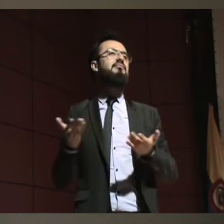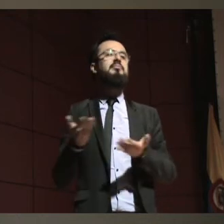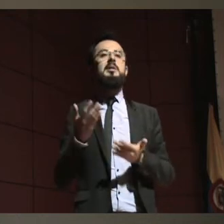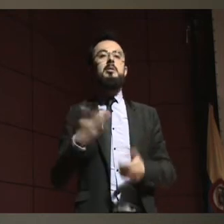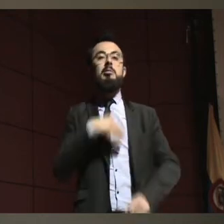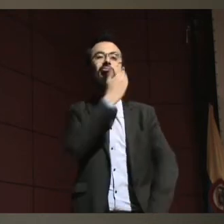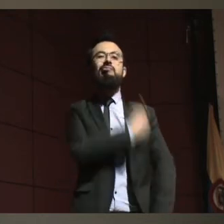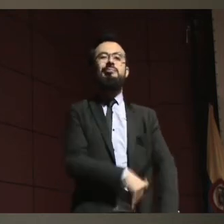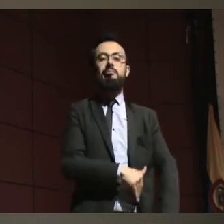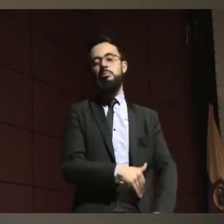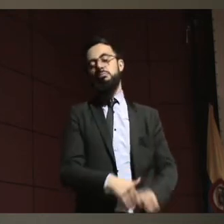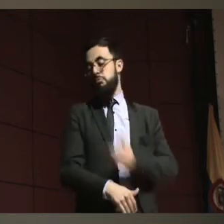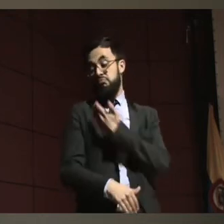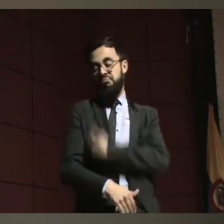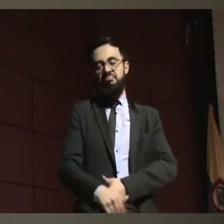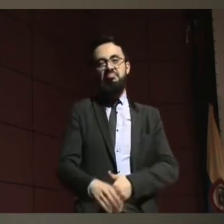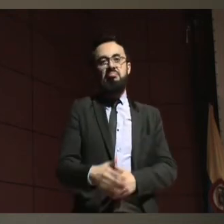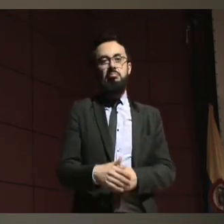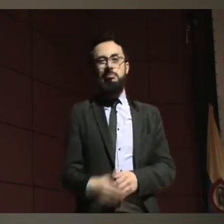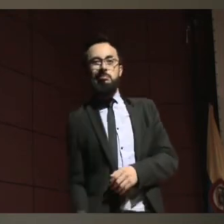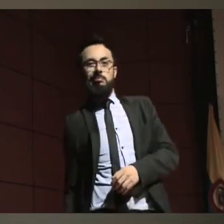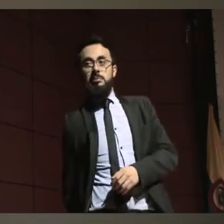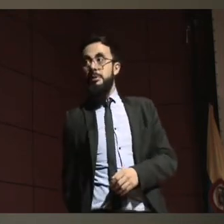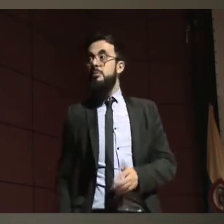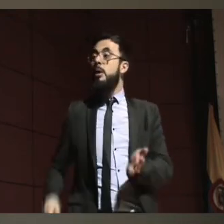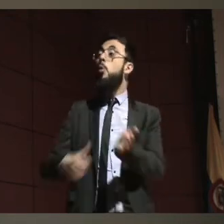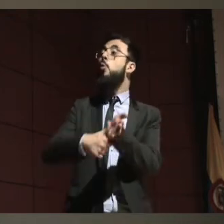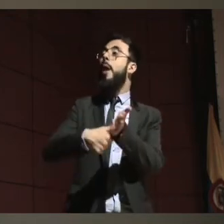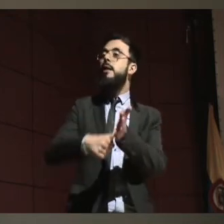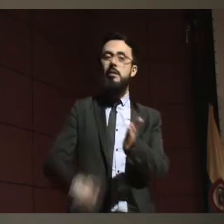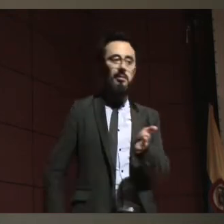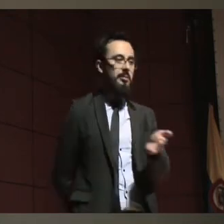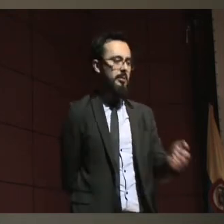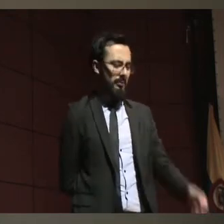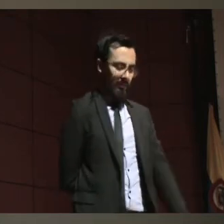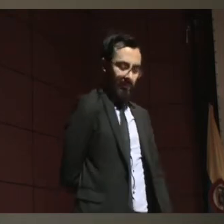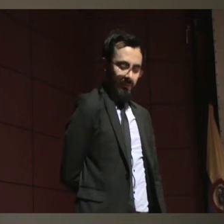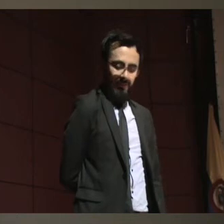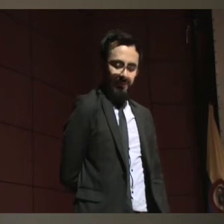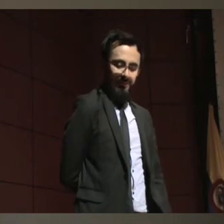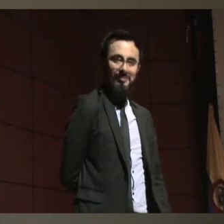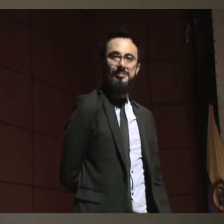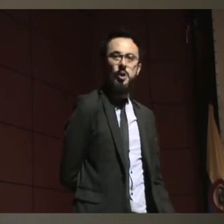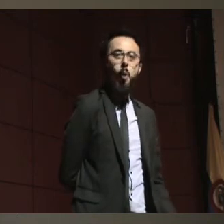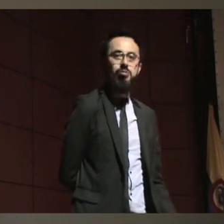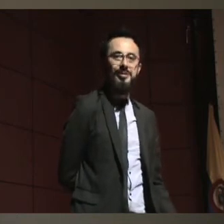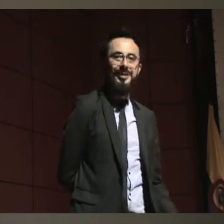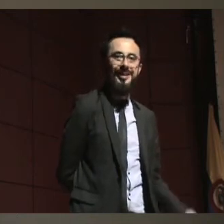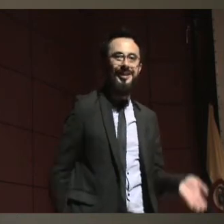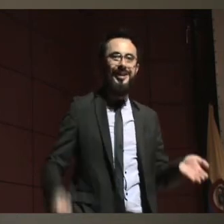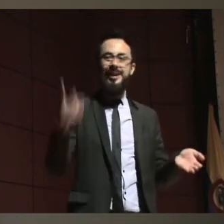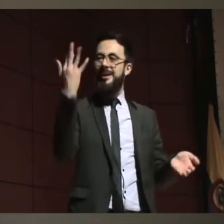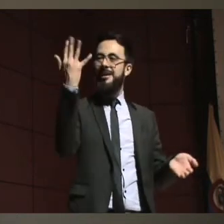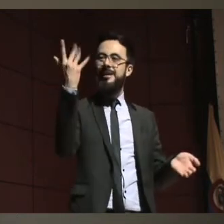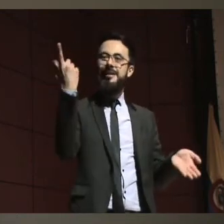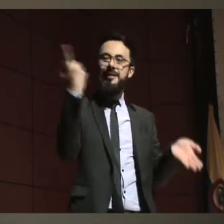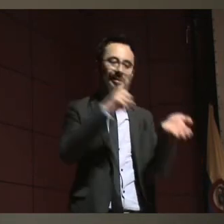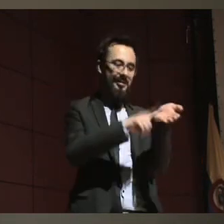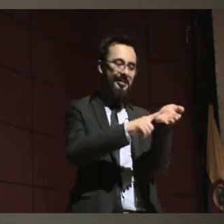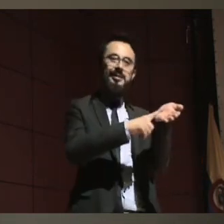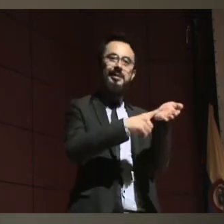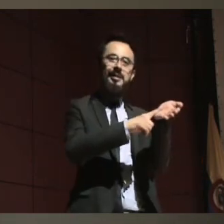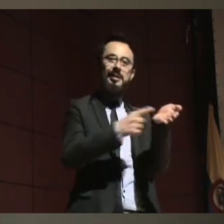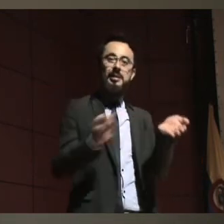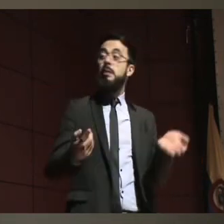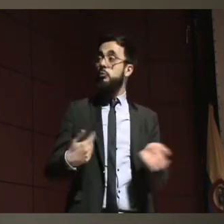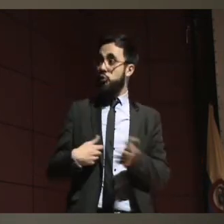ejemplo, el brazo derecho y le piden la huella dactilar del dedo índice derecho, como no lo tiene, entonces no